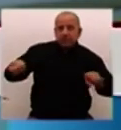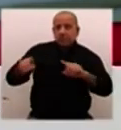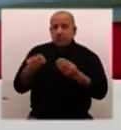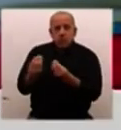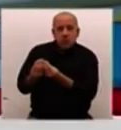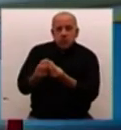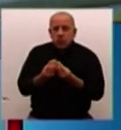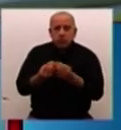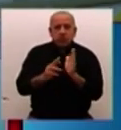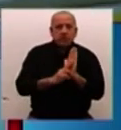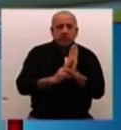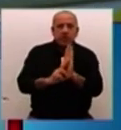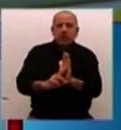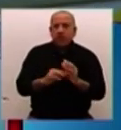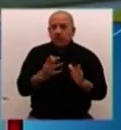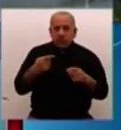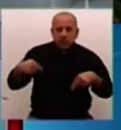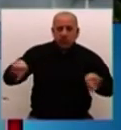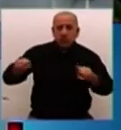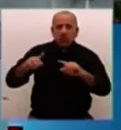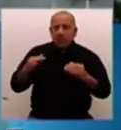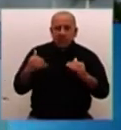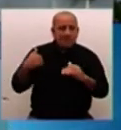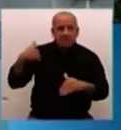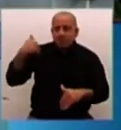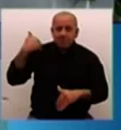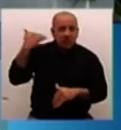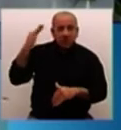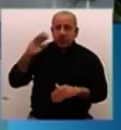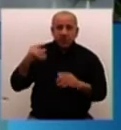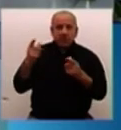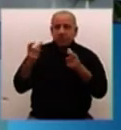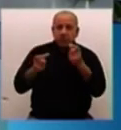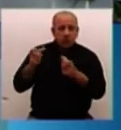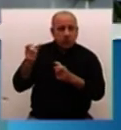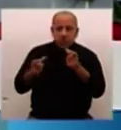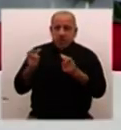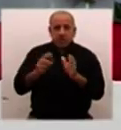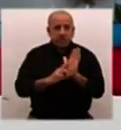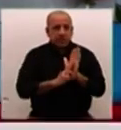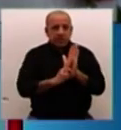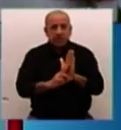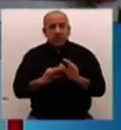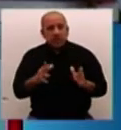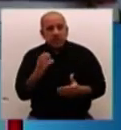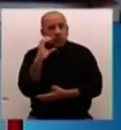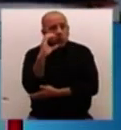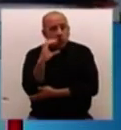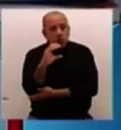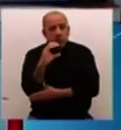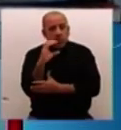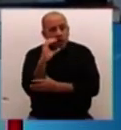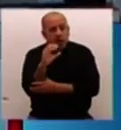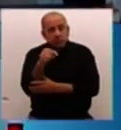los ciudadanos que representaban, miles de millones, sino que eran los colombianos, que resolvieron